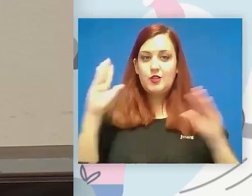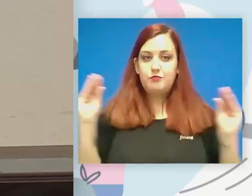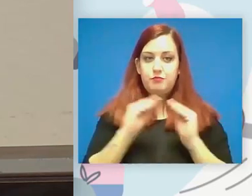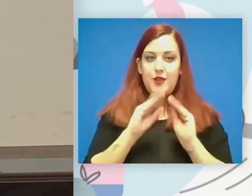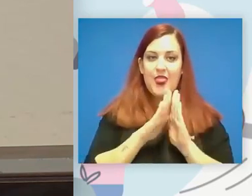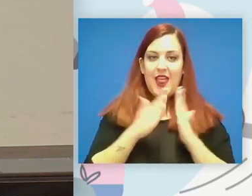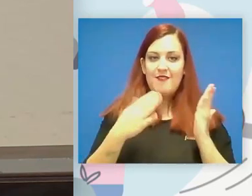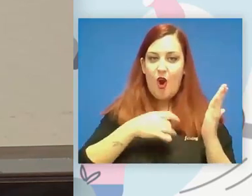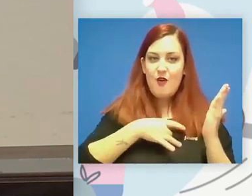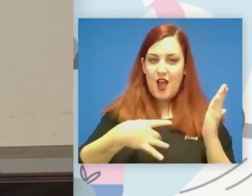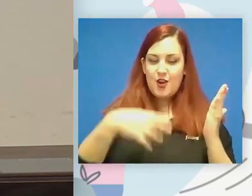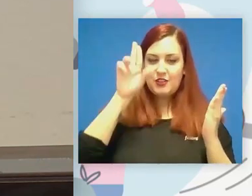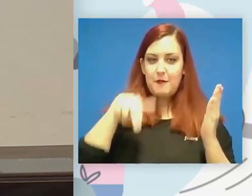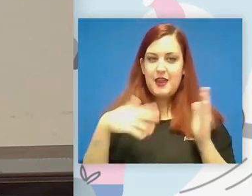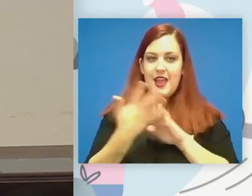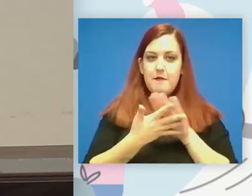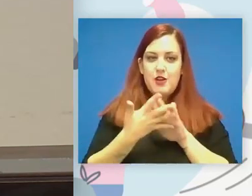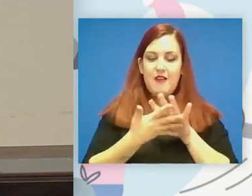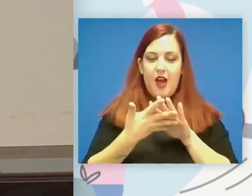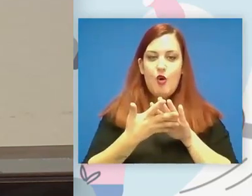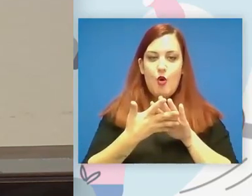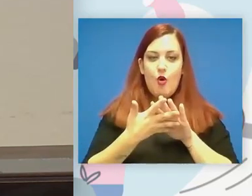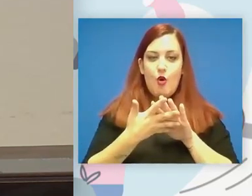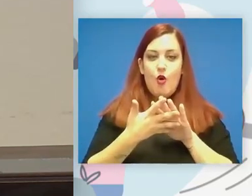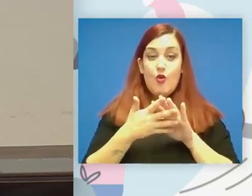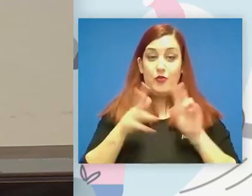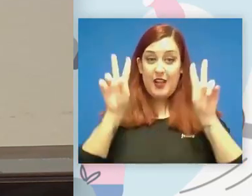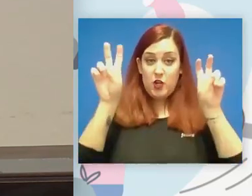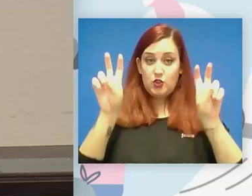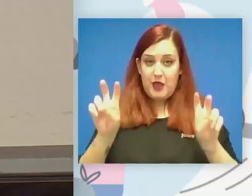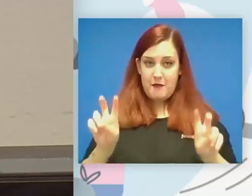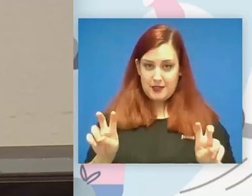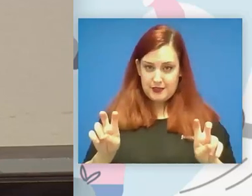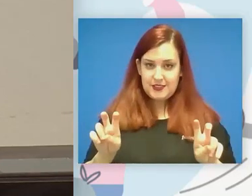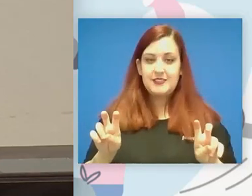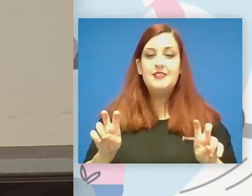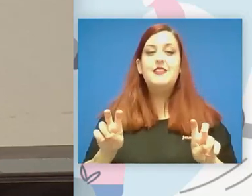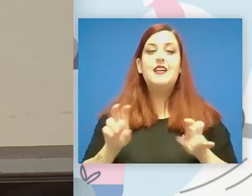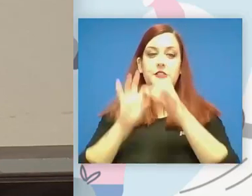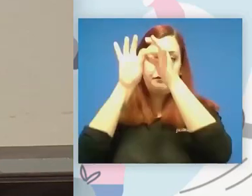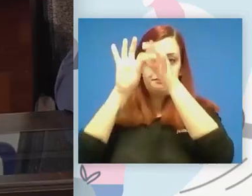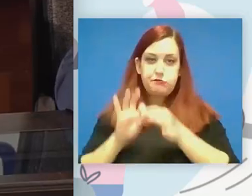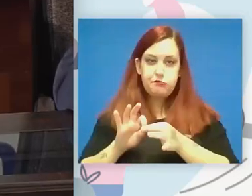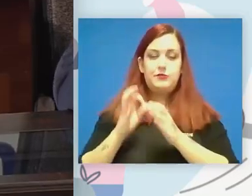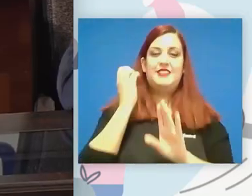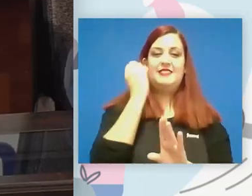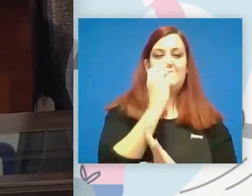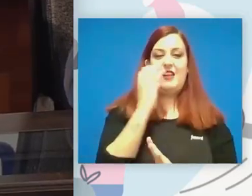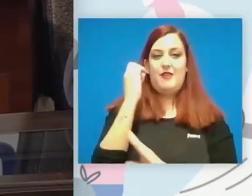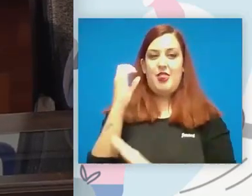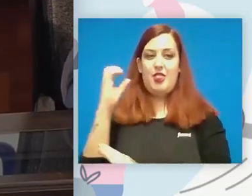hablado antes de la mesa por un poco en el orden que podían salir ciertas cosas y podéis hilar entre las intervenciones de